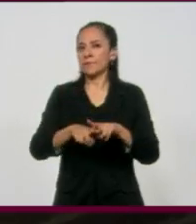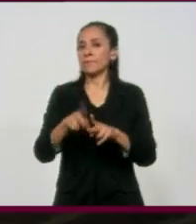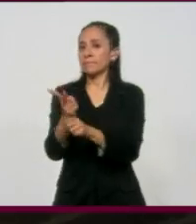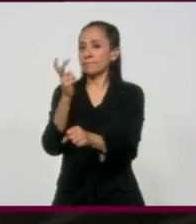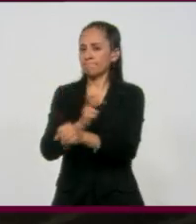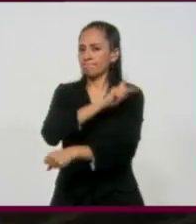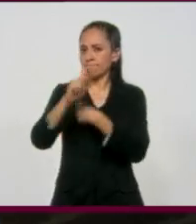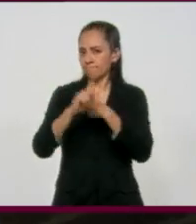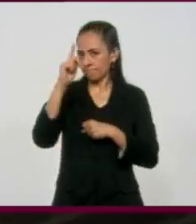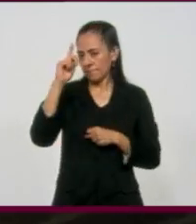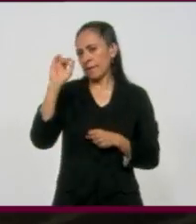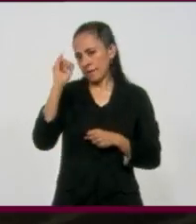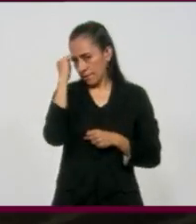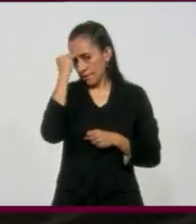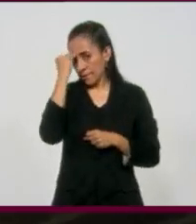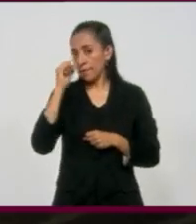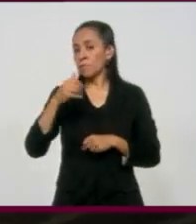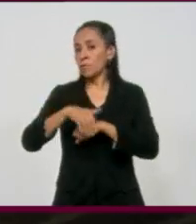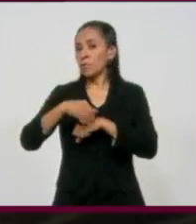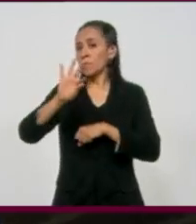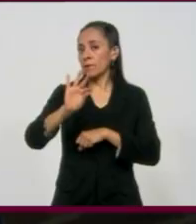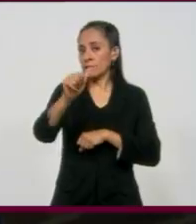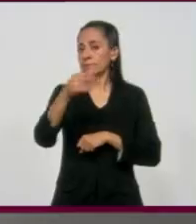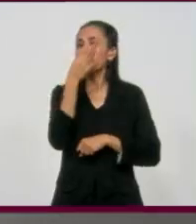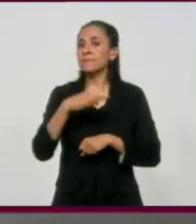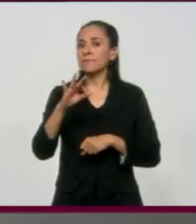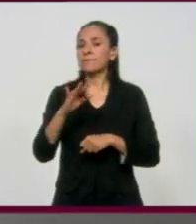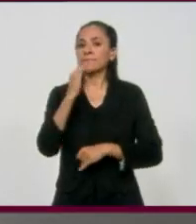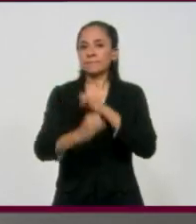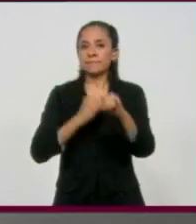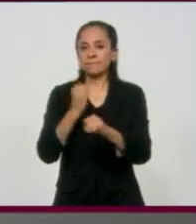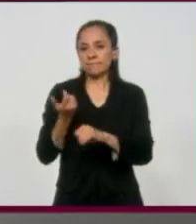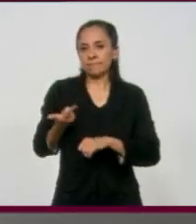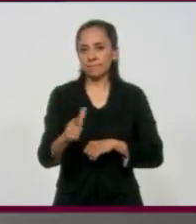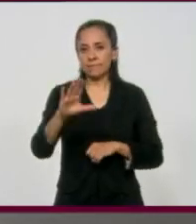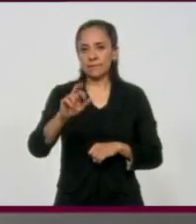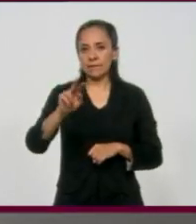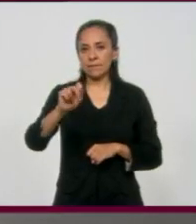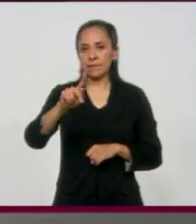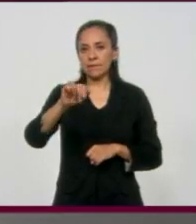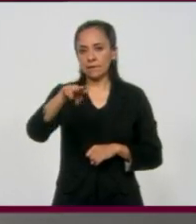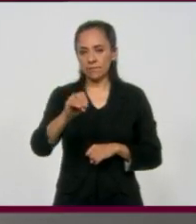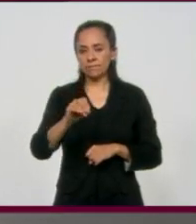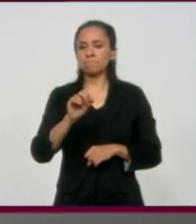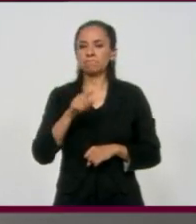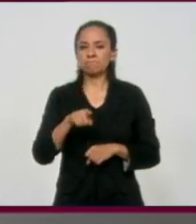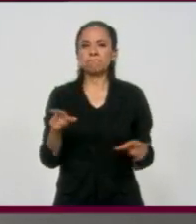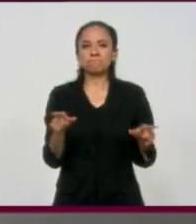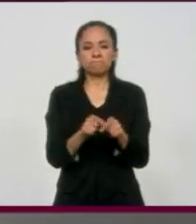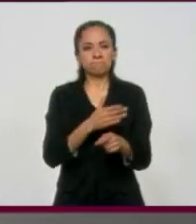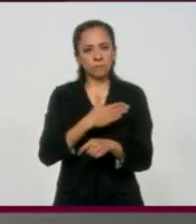de honor a la 46ª edición del Festival Internacional Cervantino. Seguiremos en la cobertura con imágenes de Luis Virgilio, José Luis Cortés.